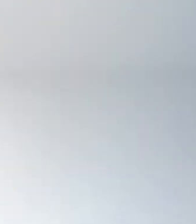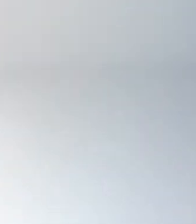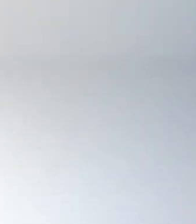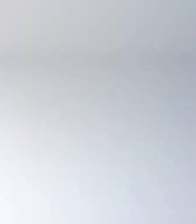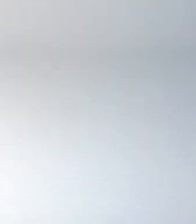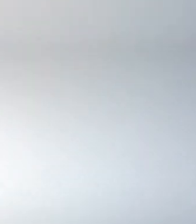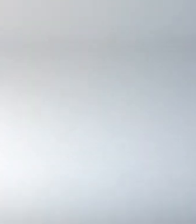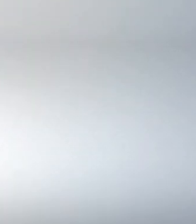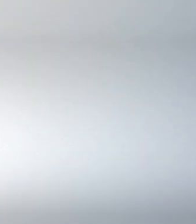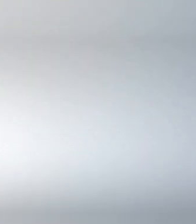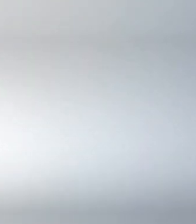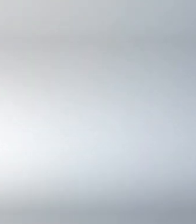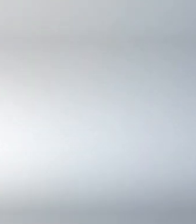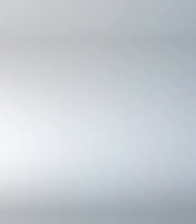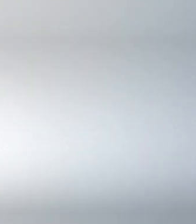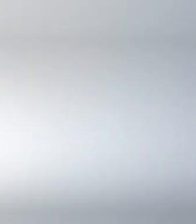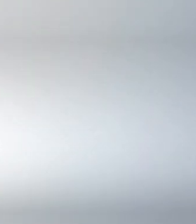Gracias por